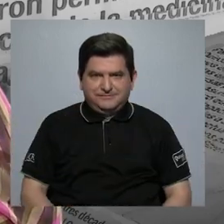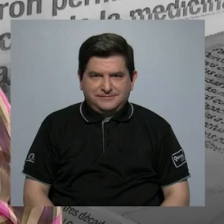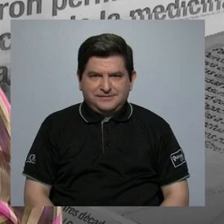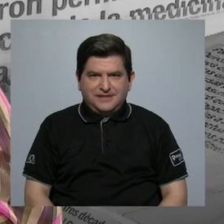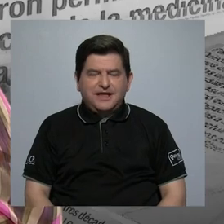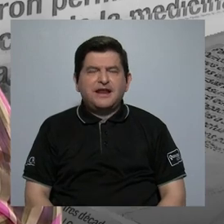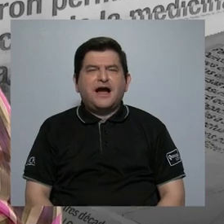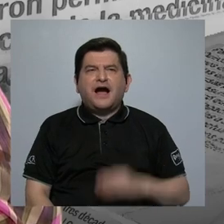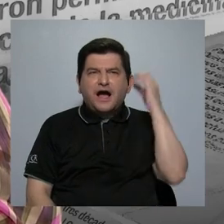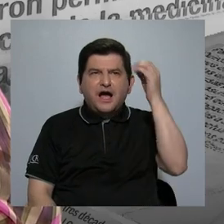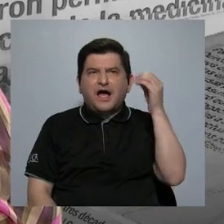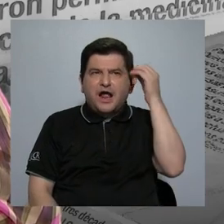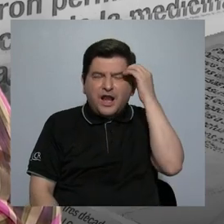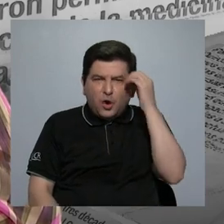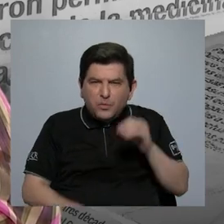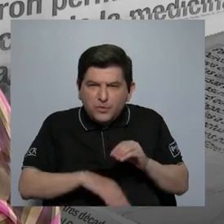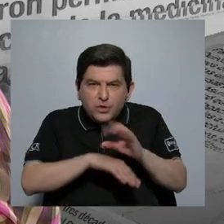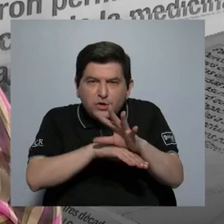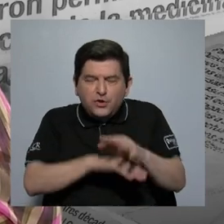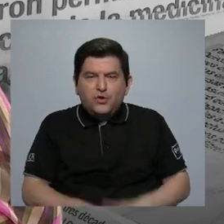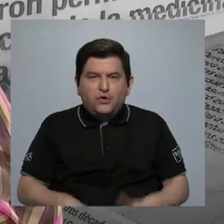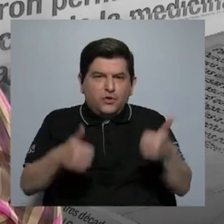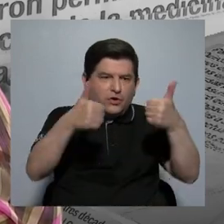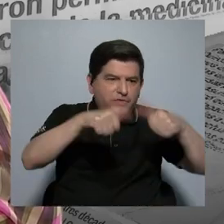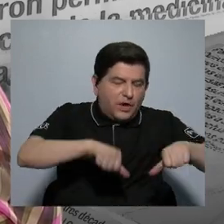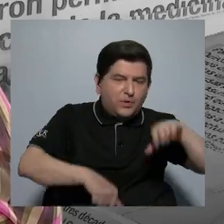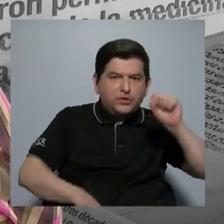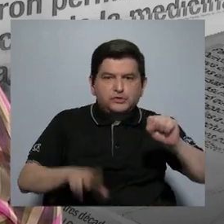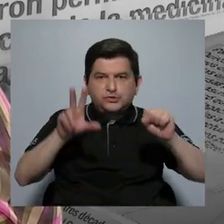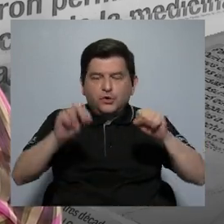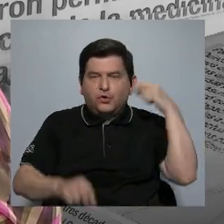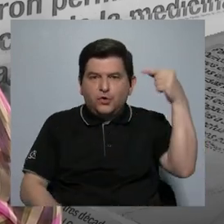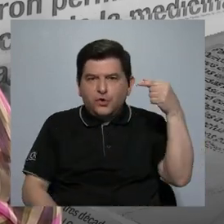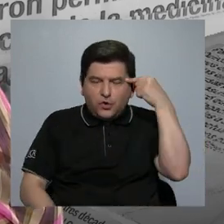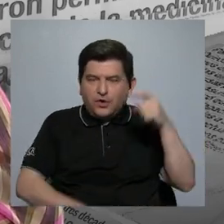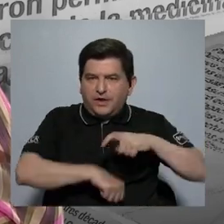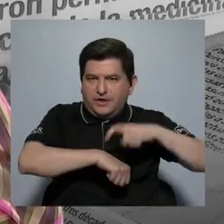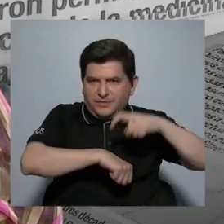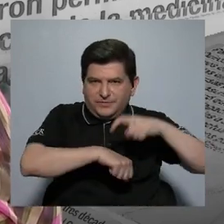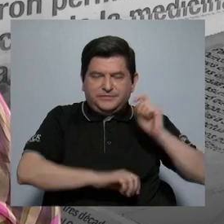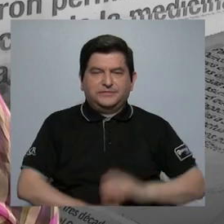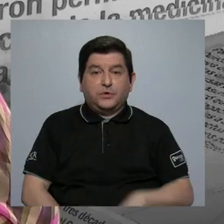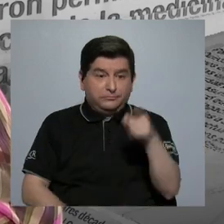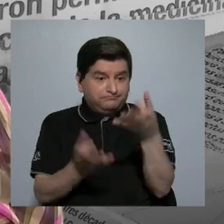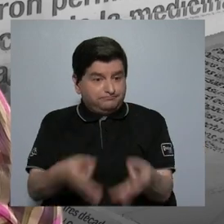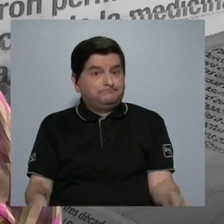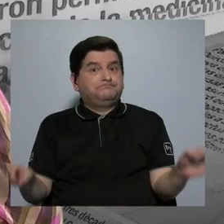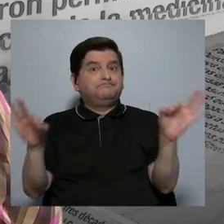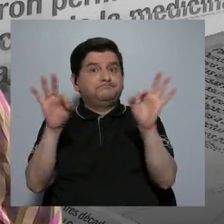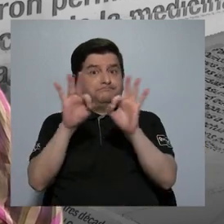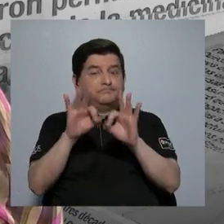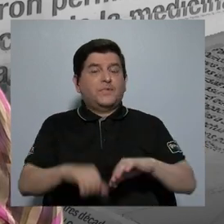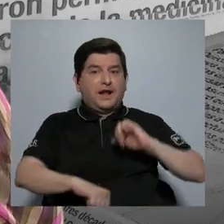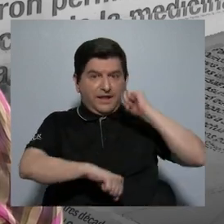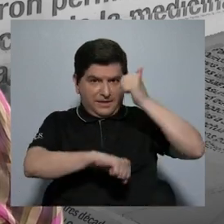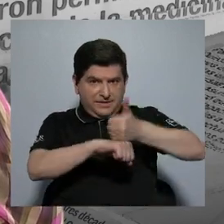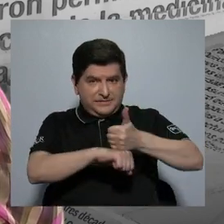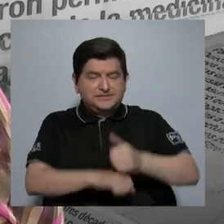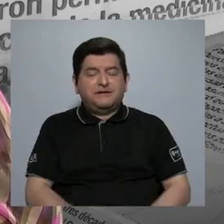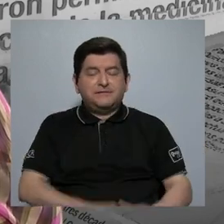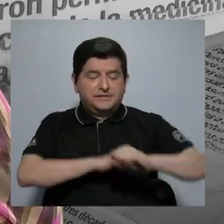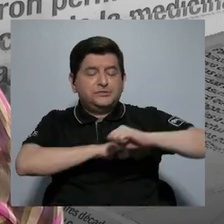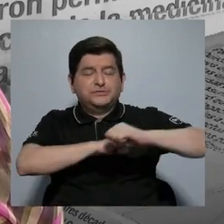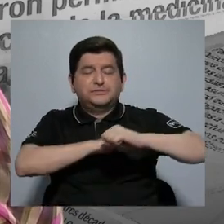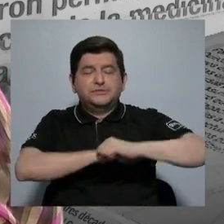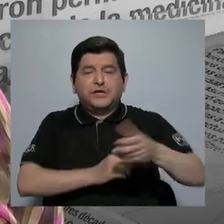línea editorial, o que estén o no de acuerdo con el gobierno de turno. Eso es muy importante en la asignación de